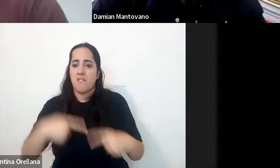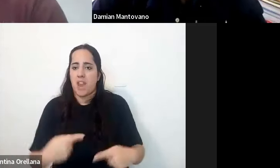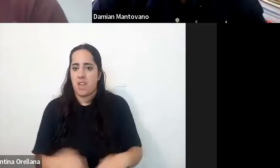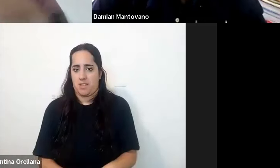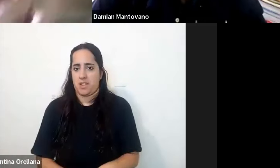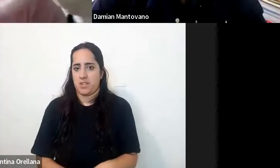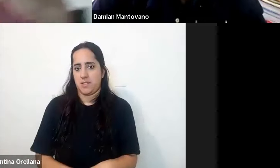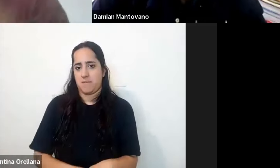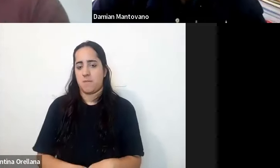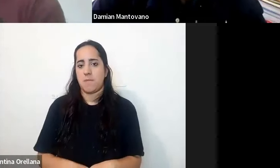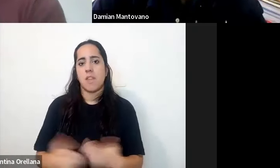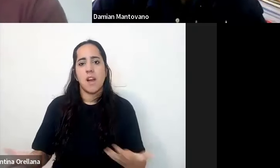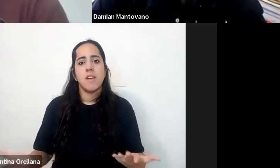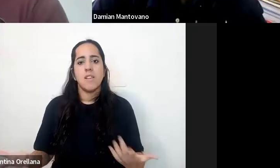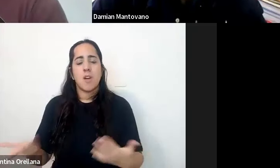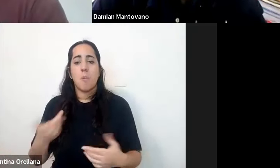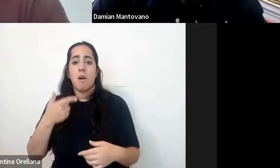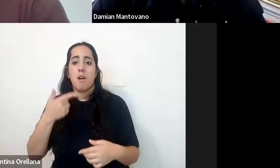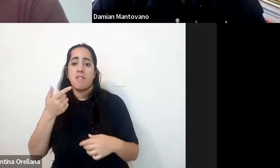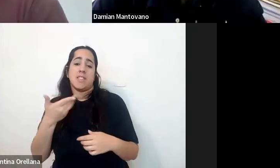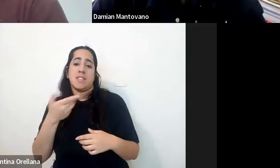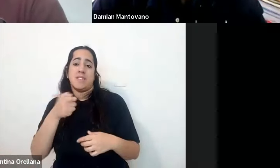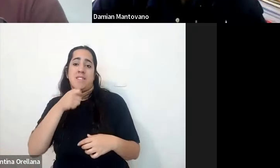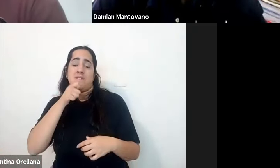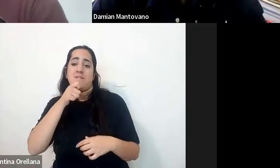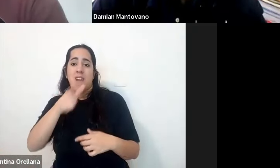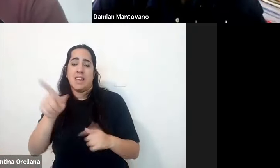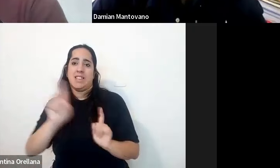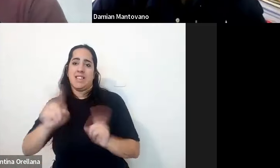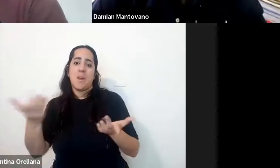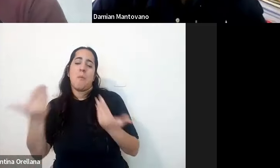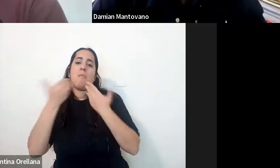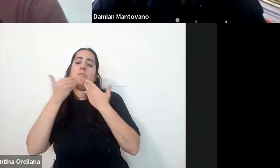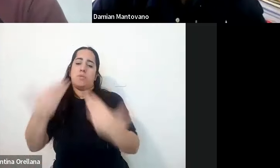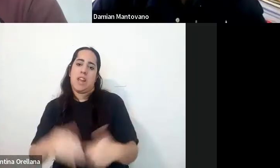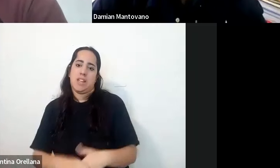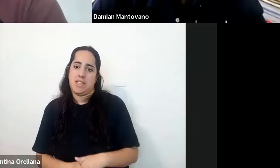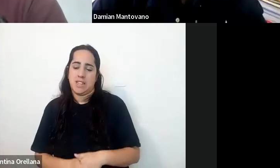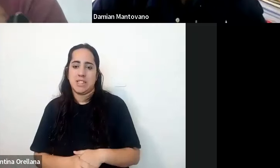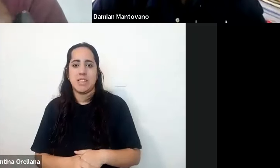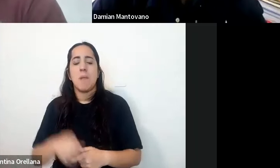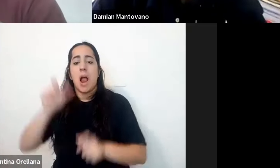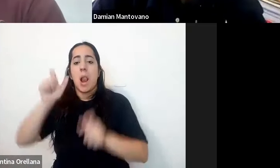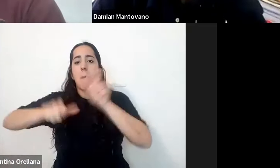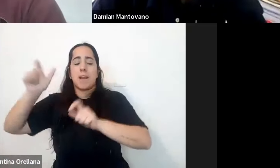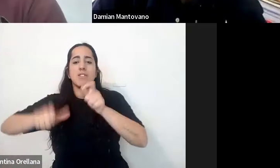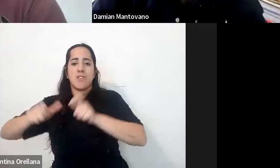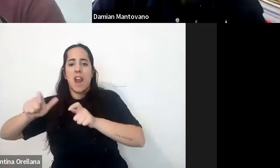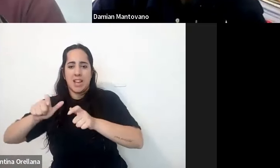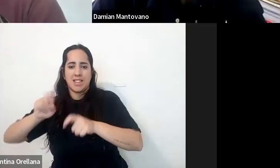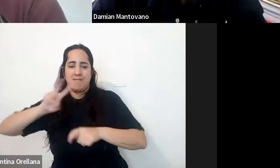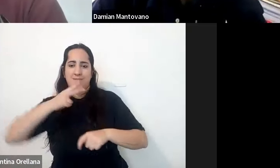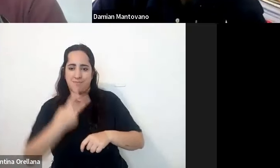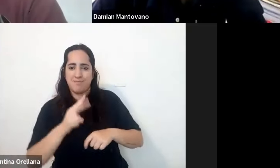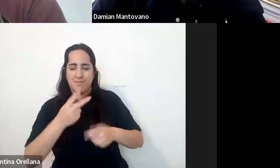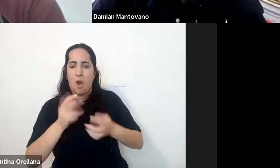ha sido fácil para las personas que han traducido así que muchas gracias por haberse esforzado en este sentido